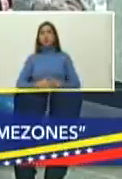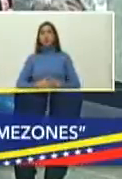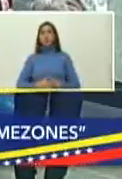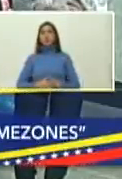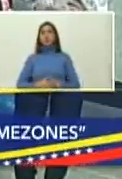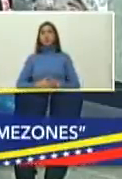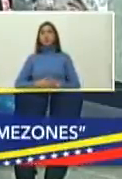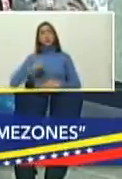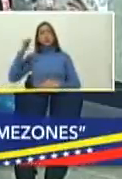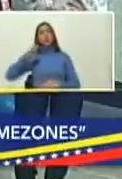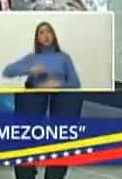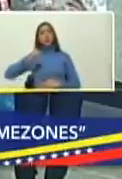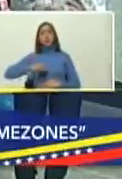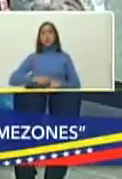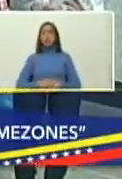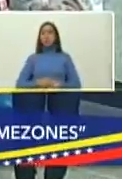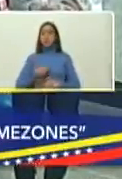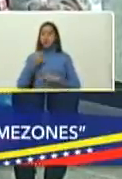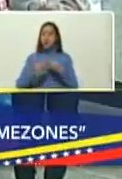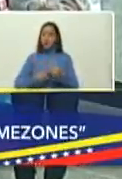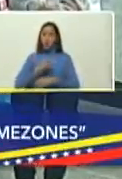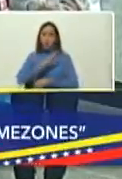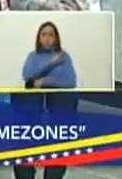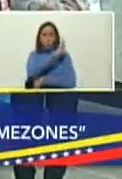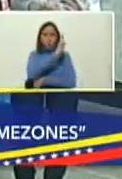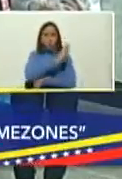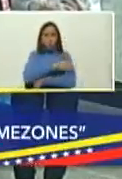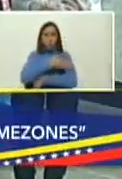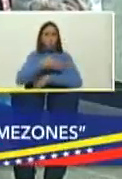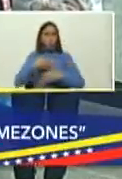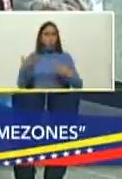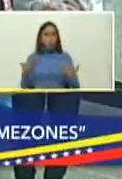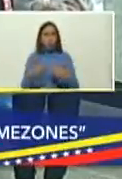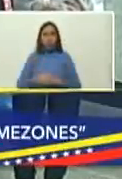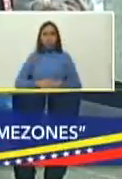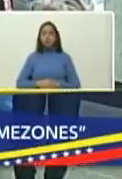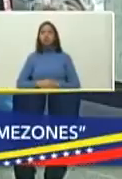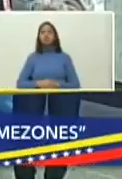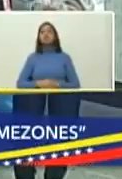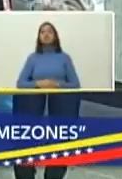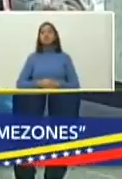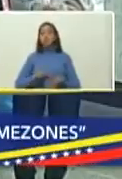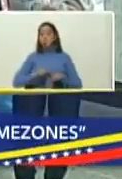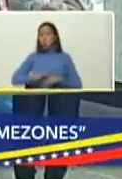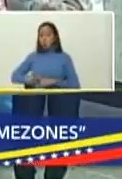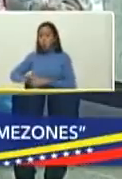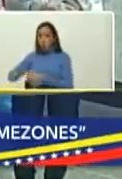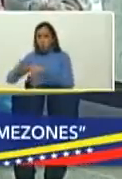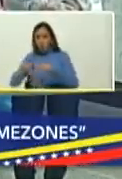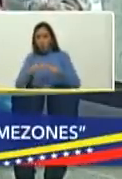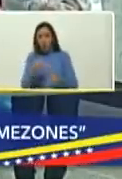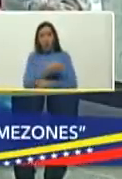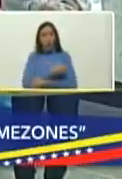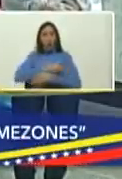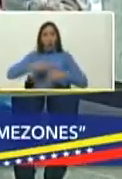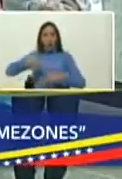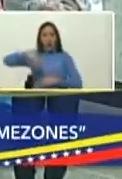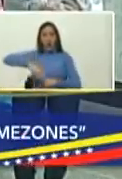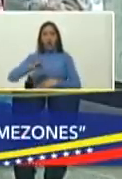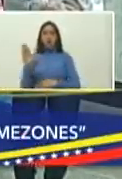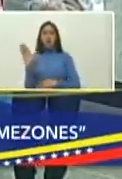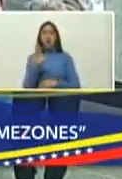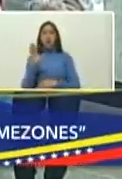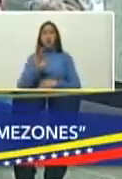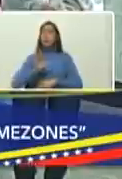presidente se está reforzando ampliar los puntos itinerantes que ha sido un éxito en la ciudad de Caracas